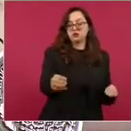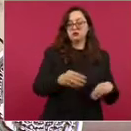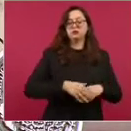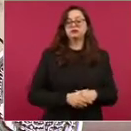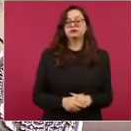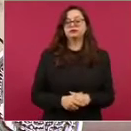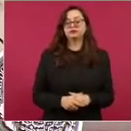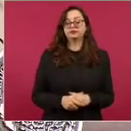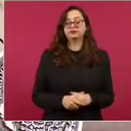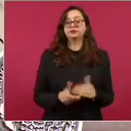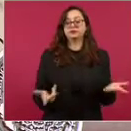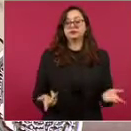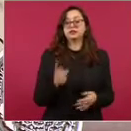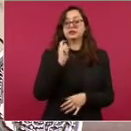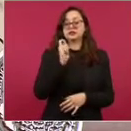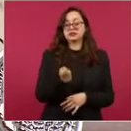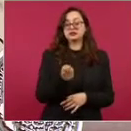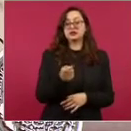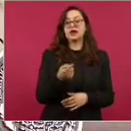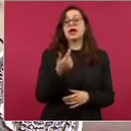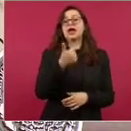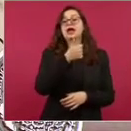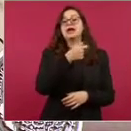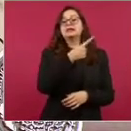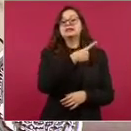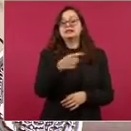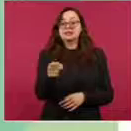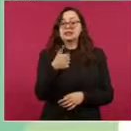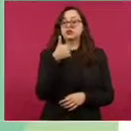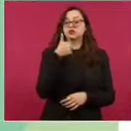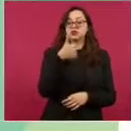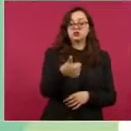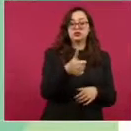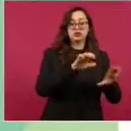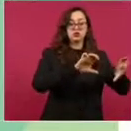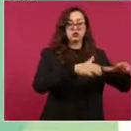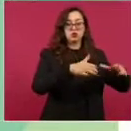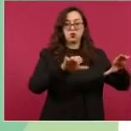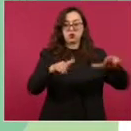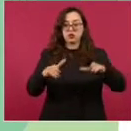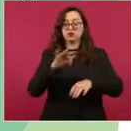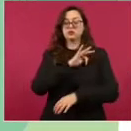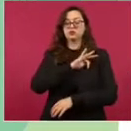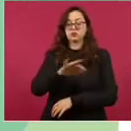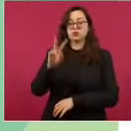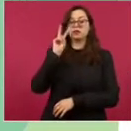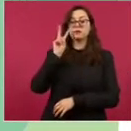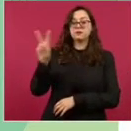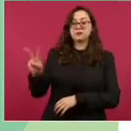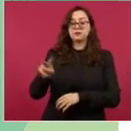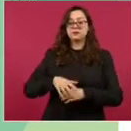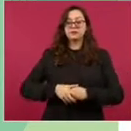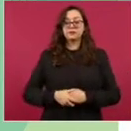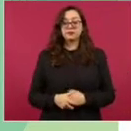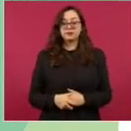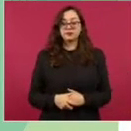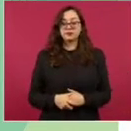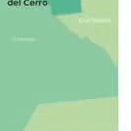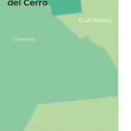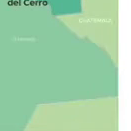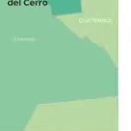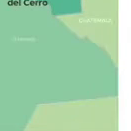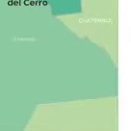significa que pasa por 106 localidades y siete municipios de los tres estados, Chiapas, Tabasco y